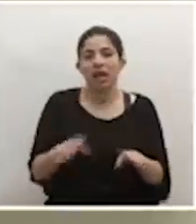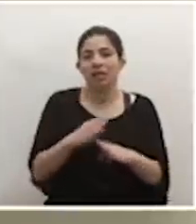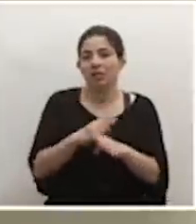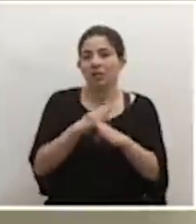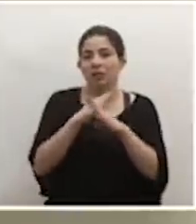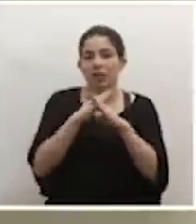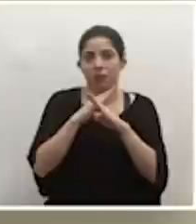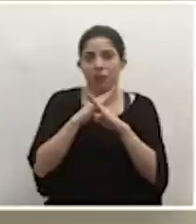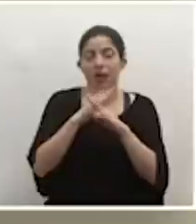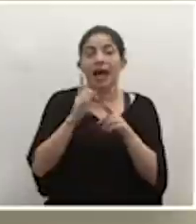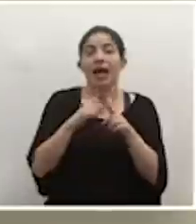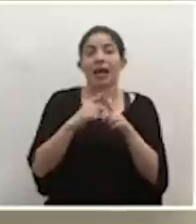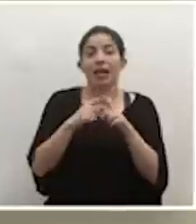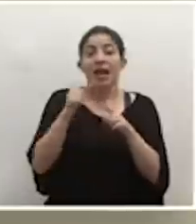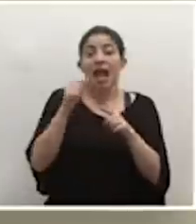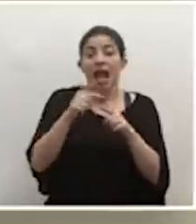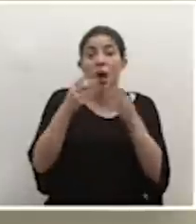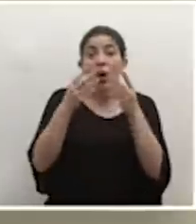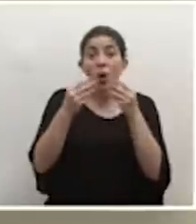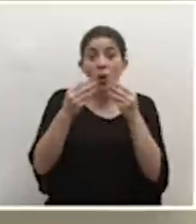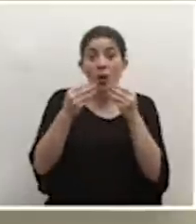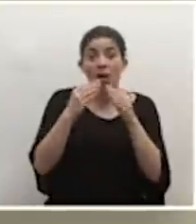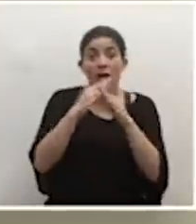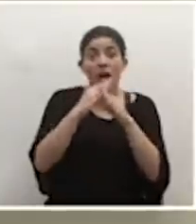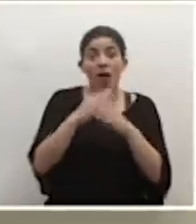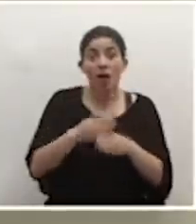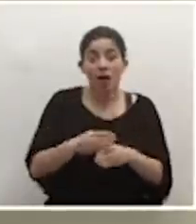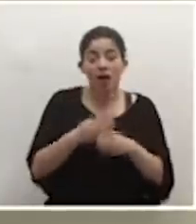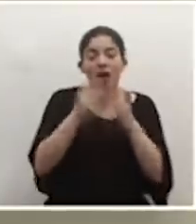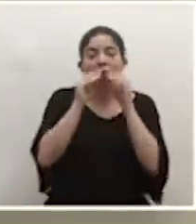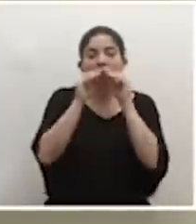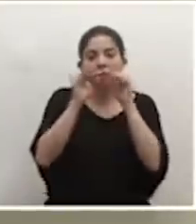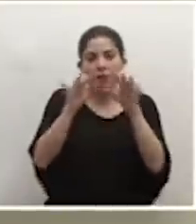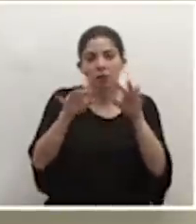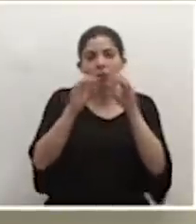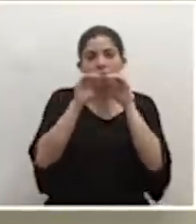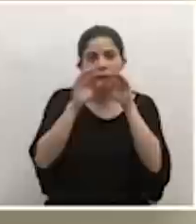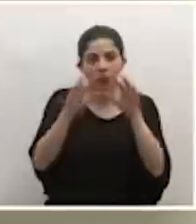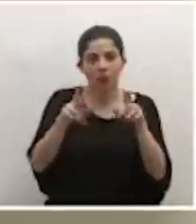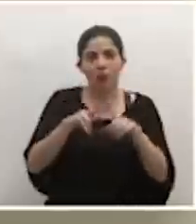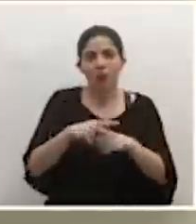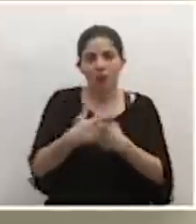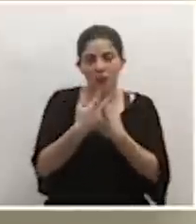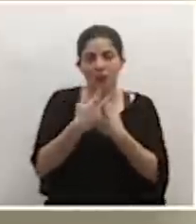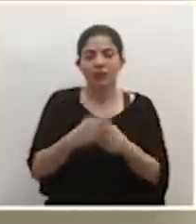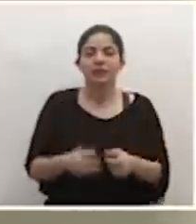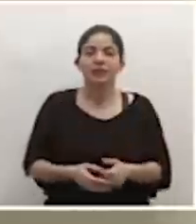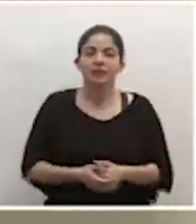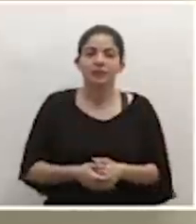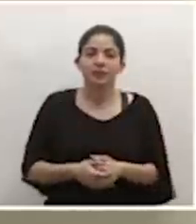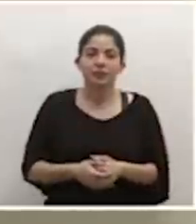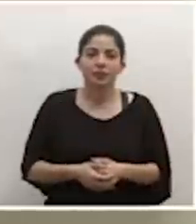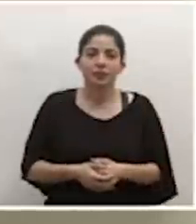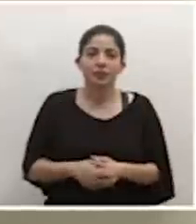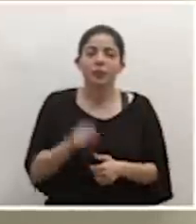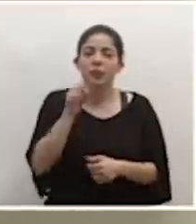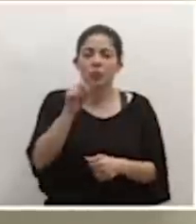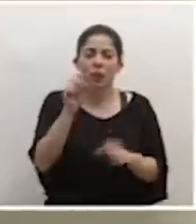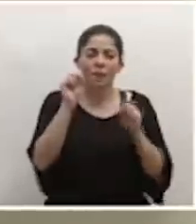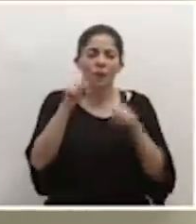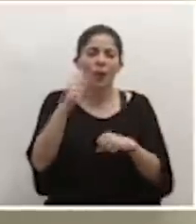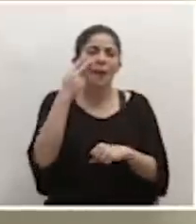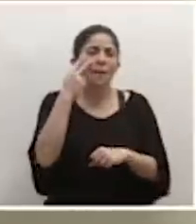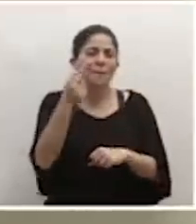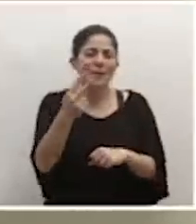justamente empieza a salir las gotitas de saliva hacia el exterior. Ahí ustedes pueden